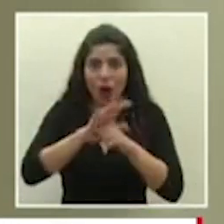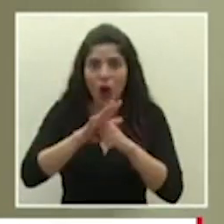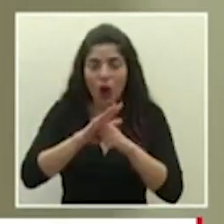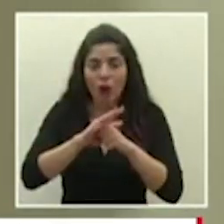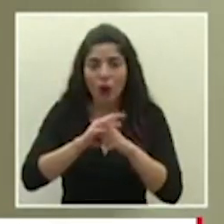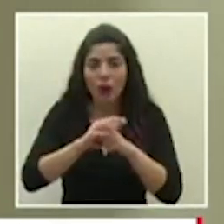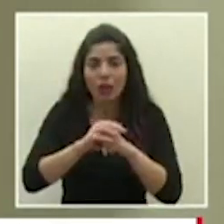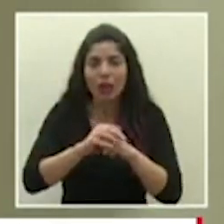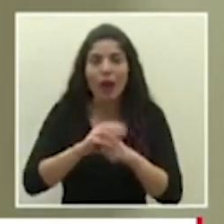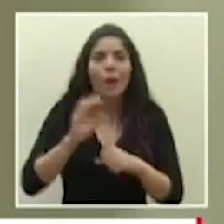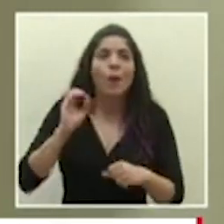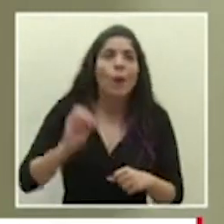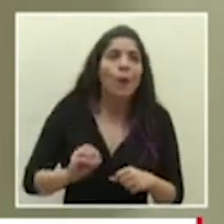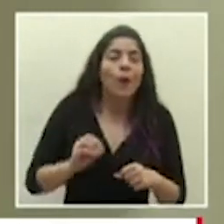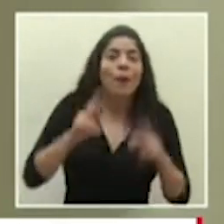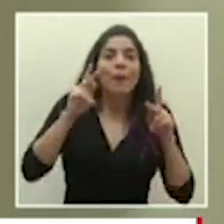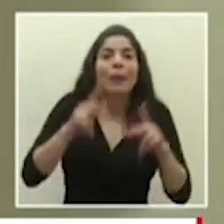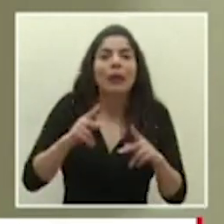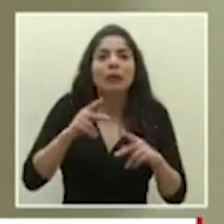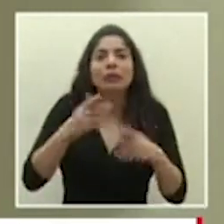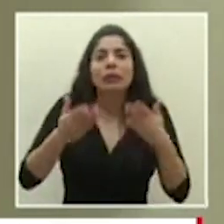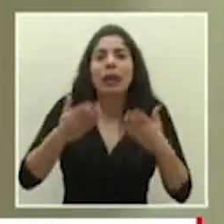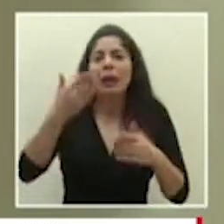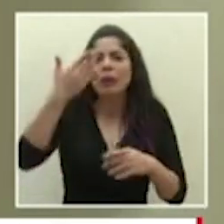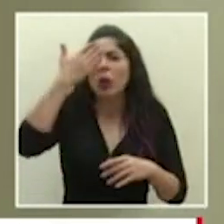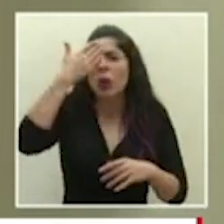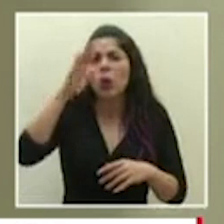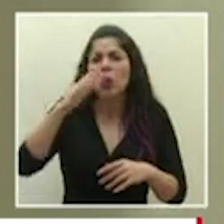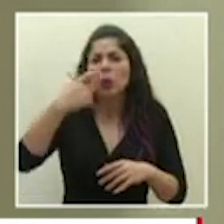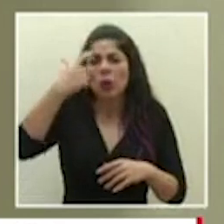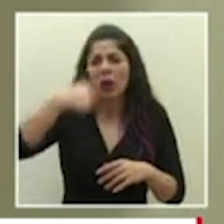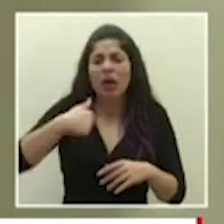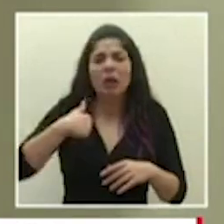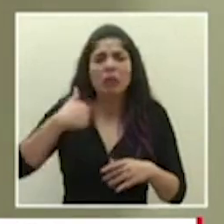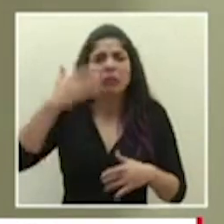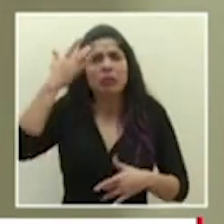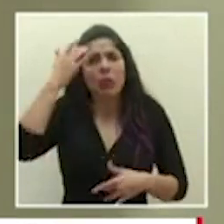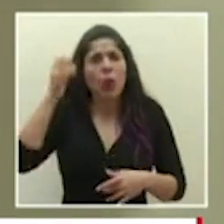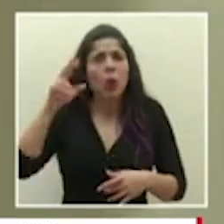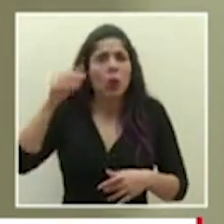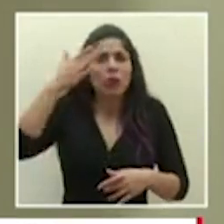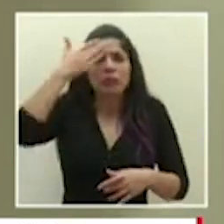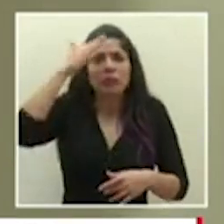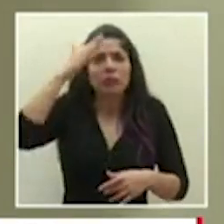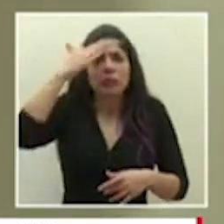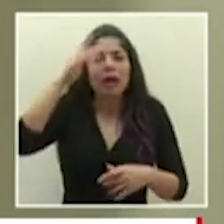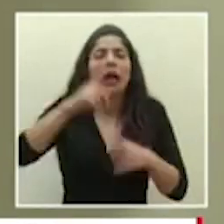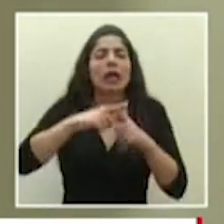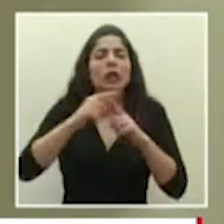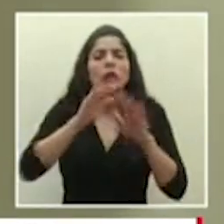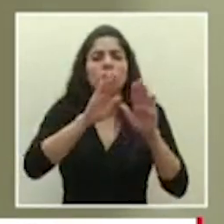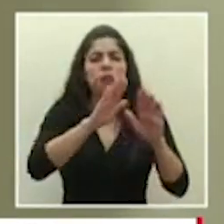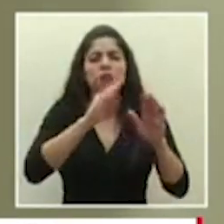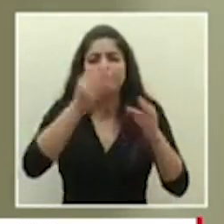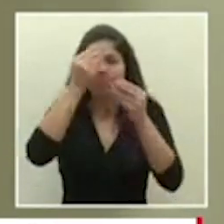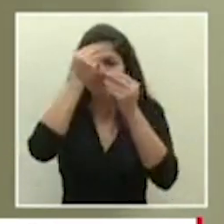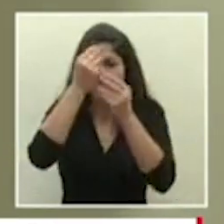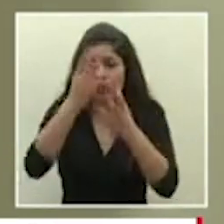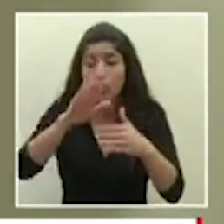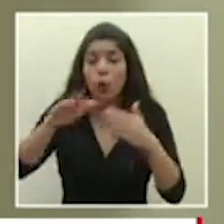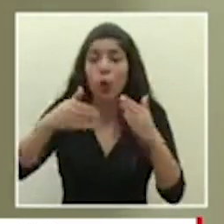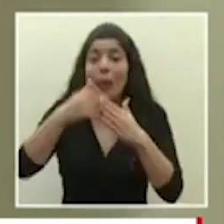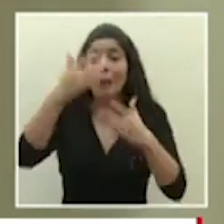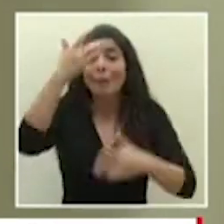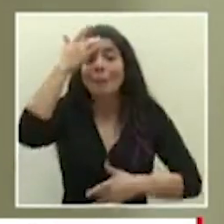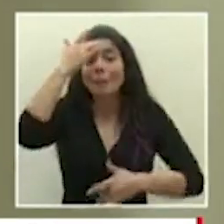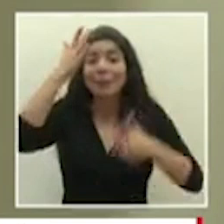o tal vez no saben exactamente cuál es su estatus queremos informarle a todos los pacientes